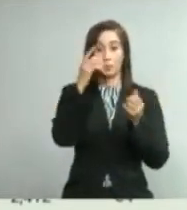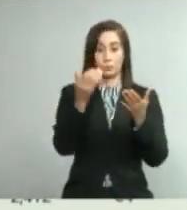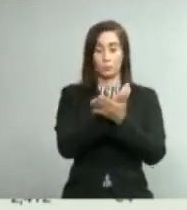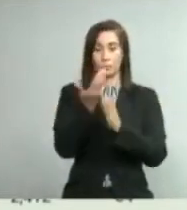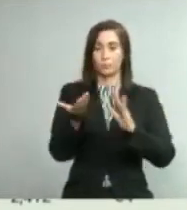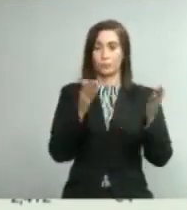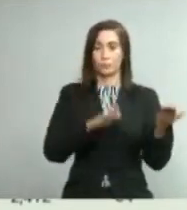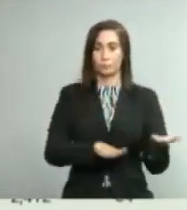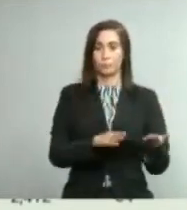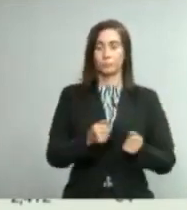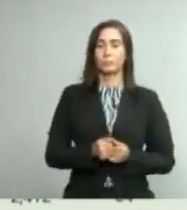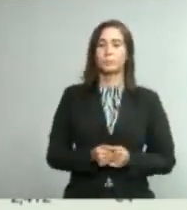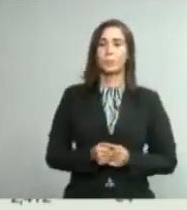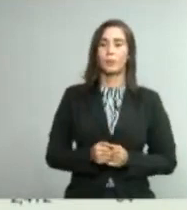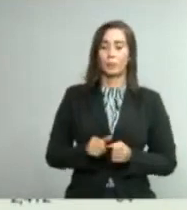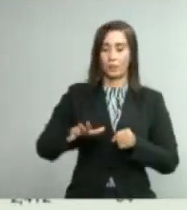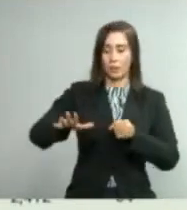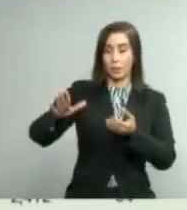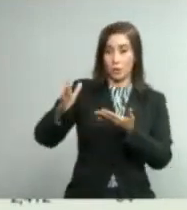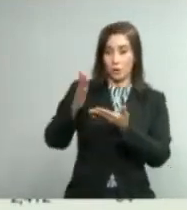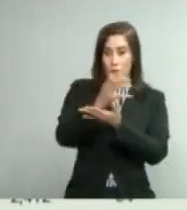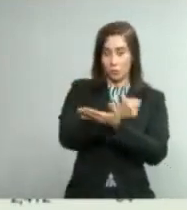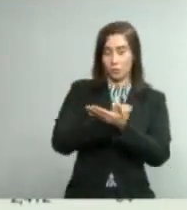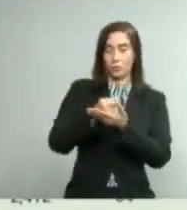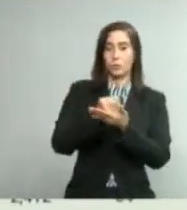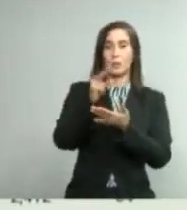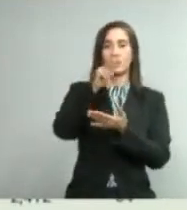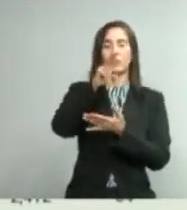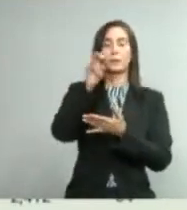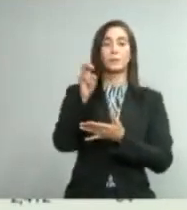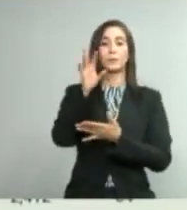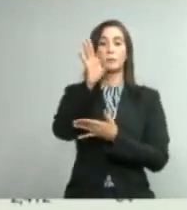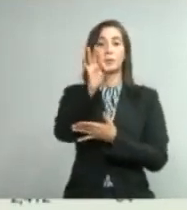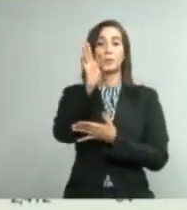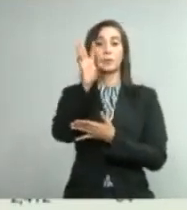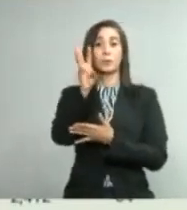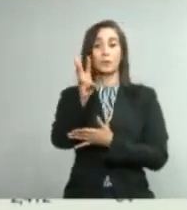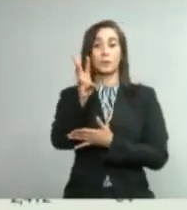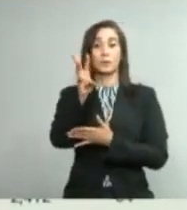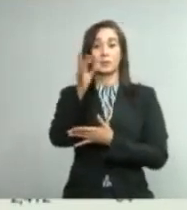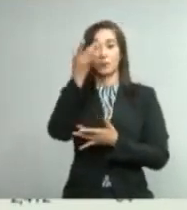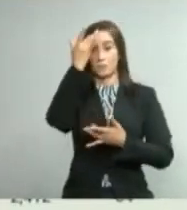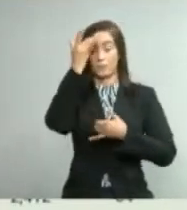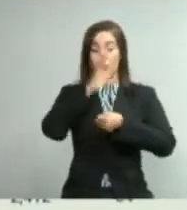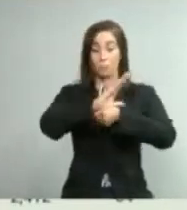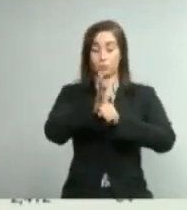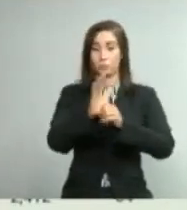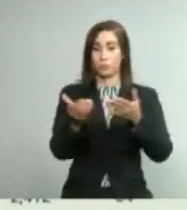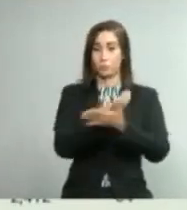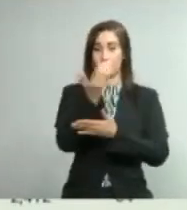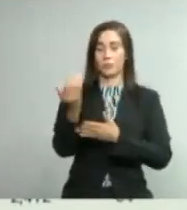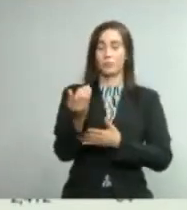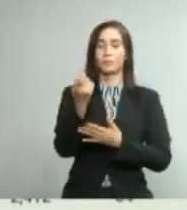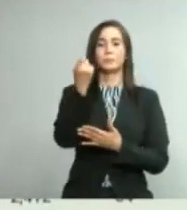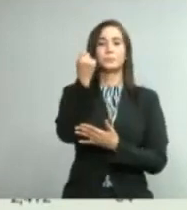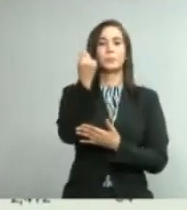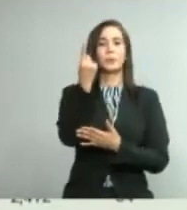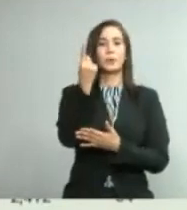Los totales son 296 casos nuevos, 11